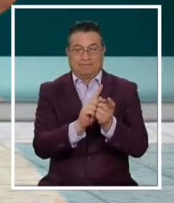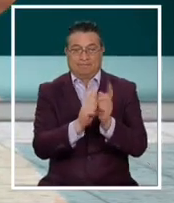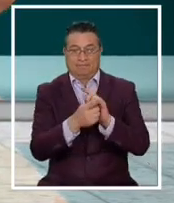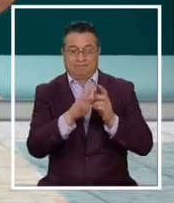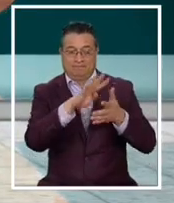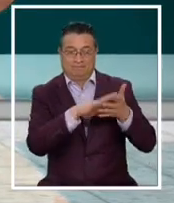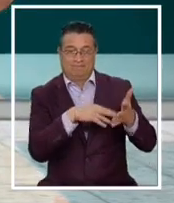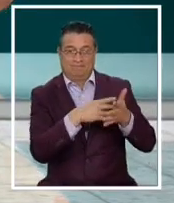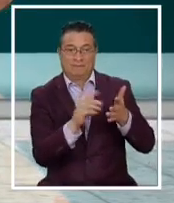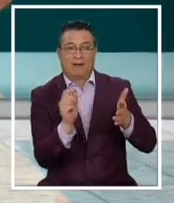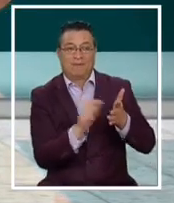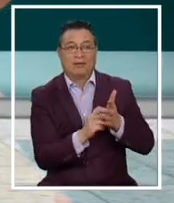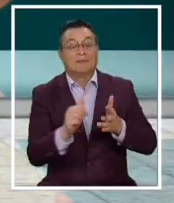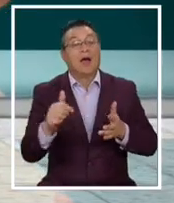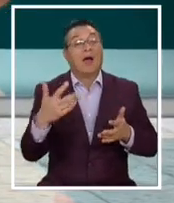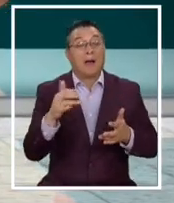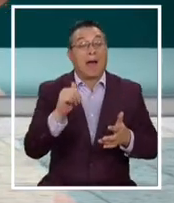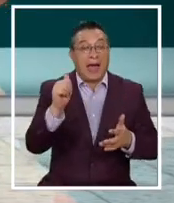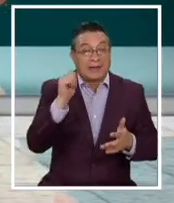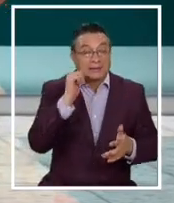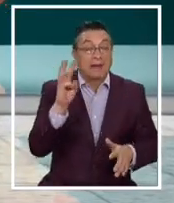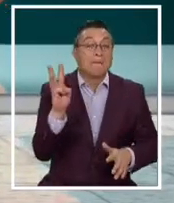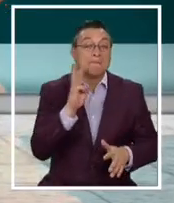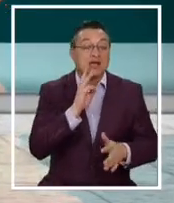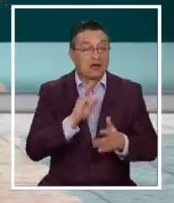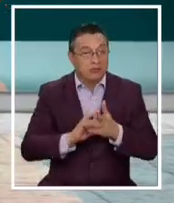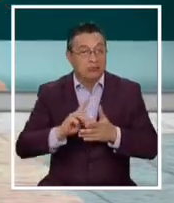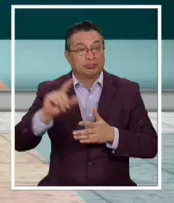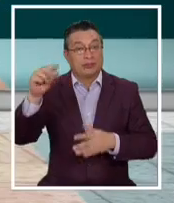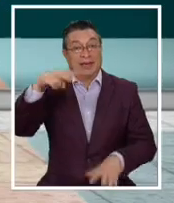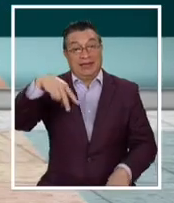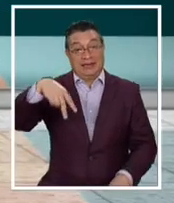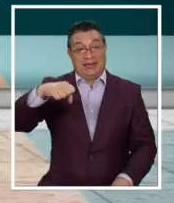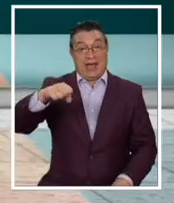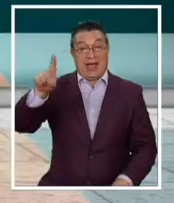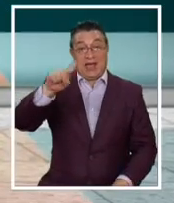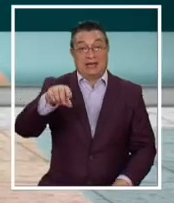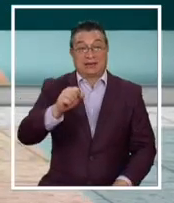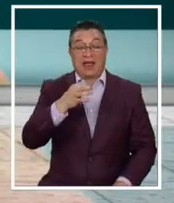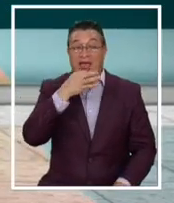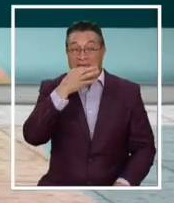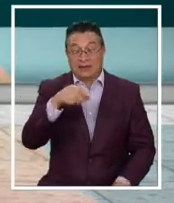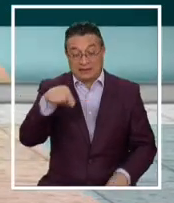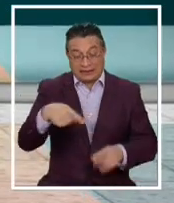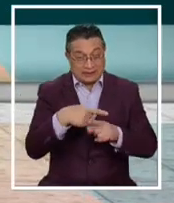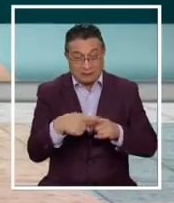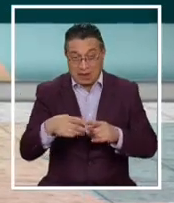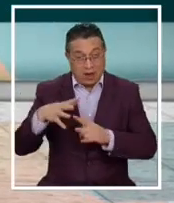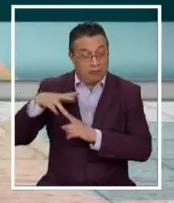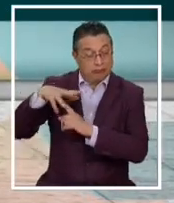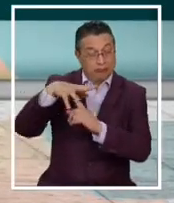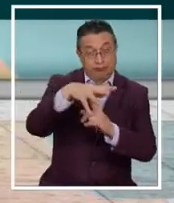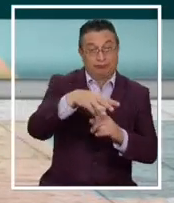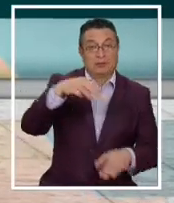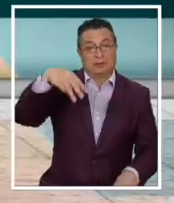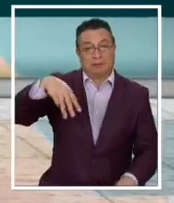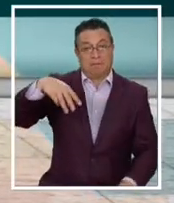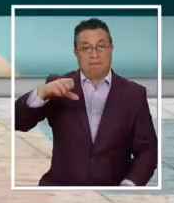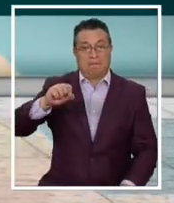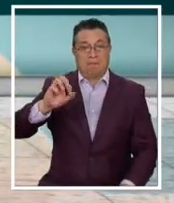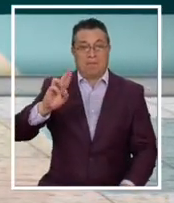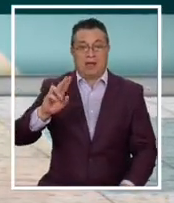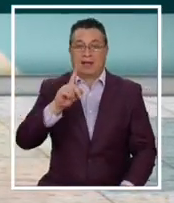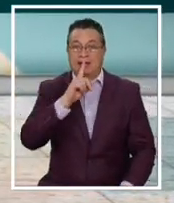recalendarizaron para ayer miércoles y finalmente la NASA anunció que no podrá volar esta semana sobre Marte porque